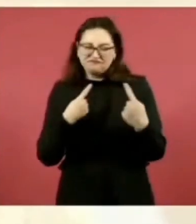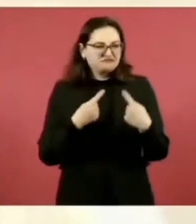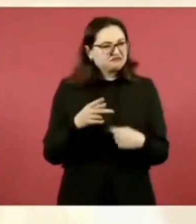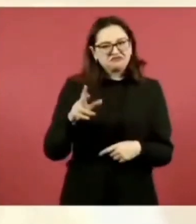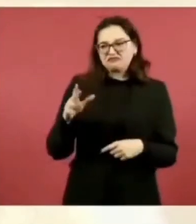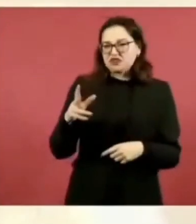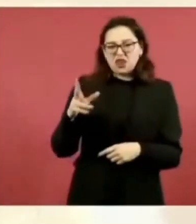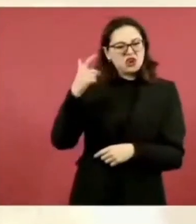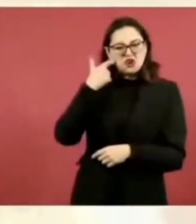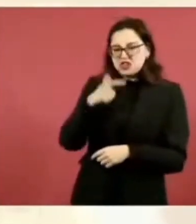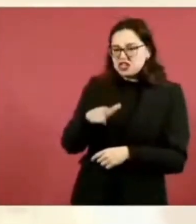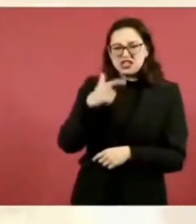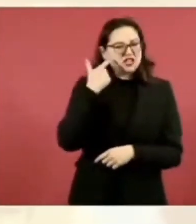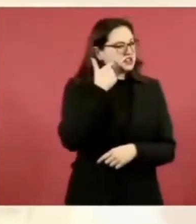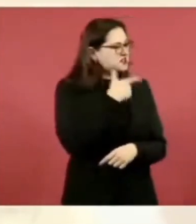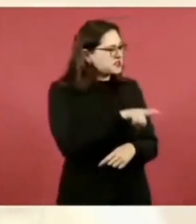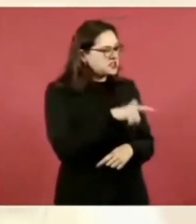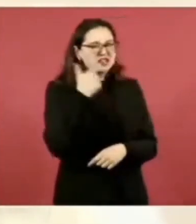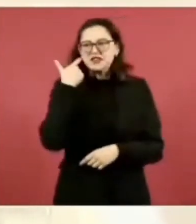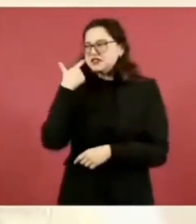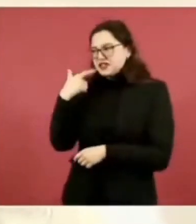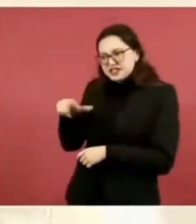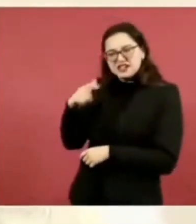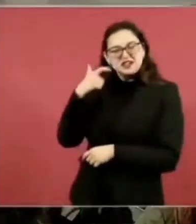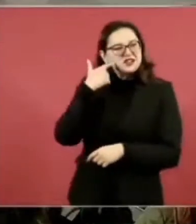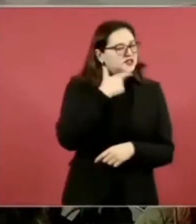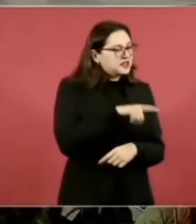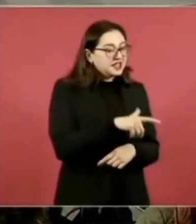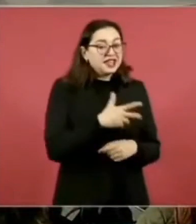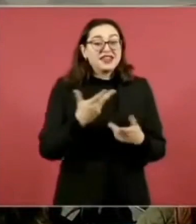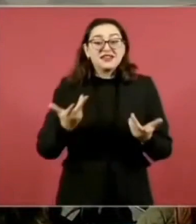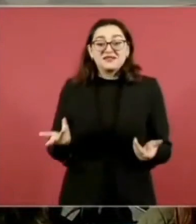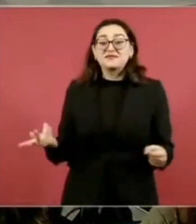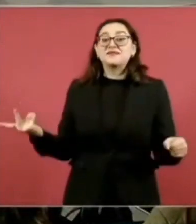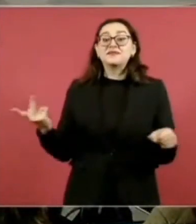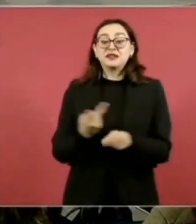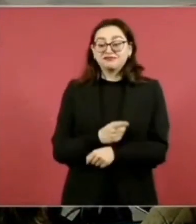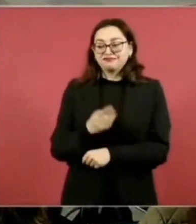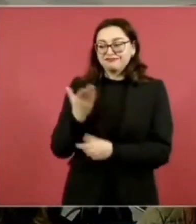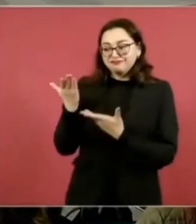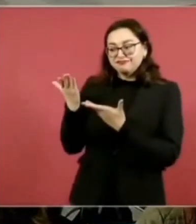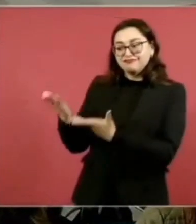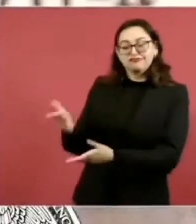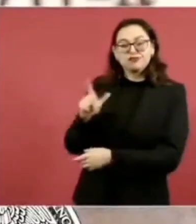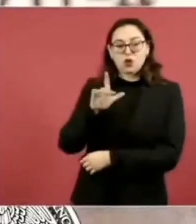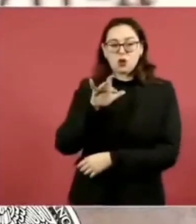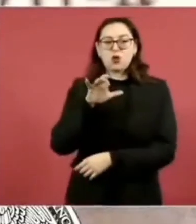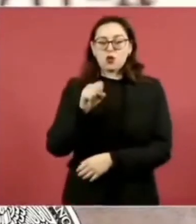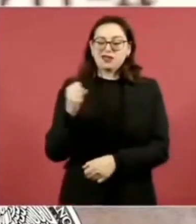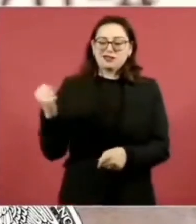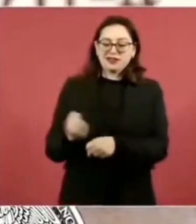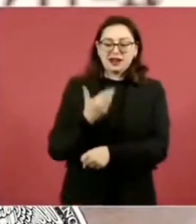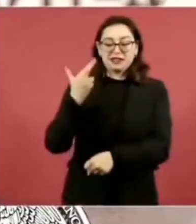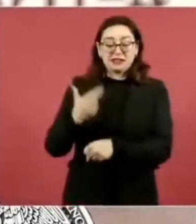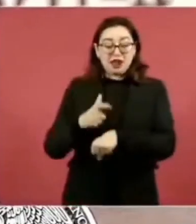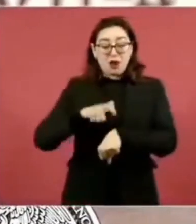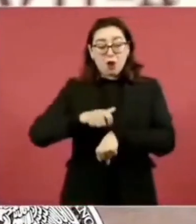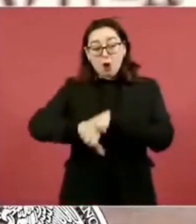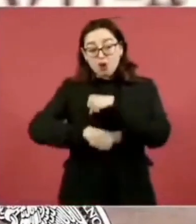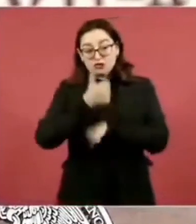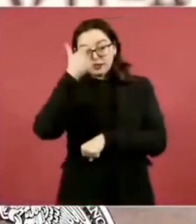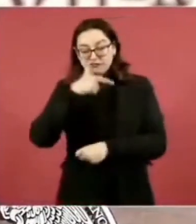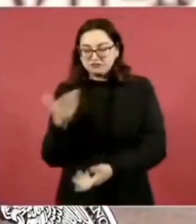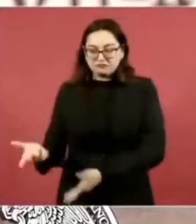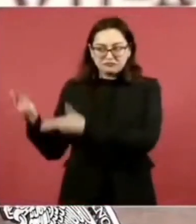nuestro apreciado Luis, ahora sí que nos hicieron manita de puerco a todos para que firmáramos